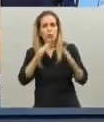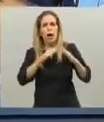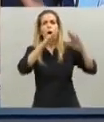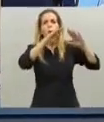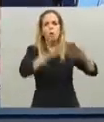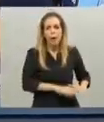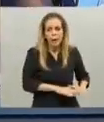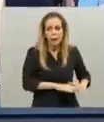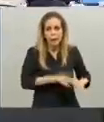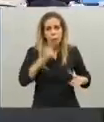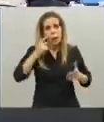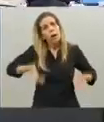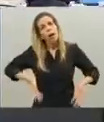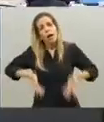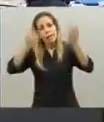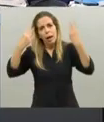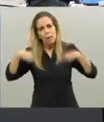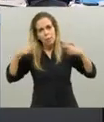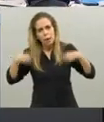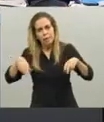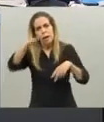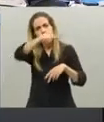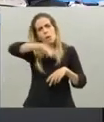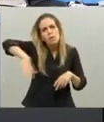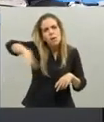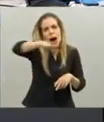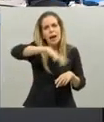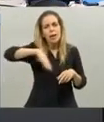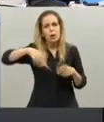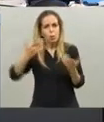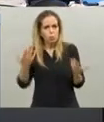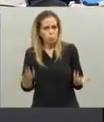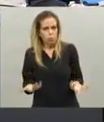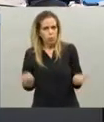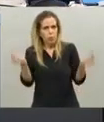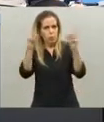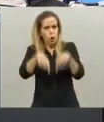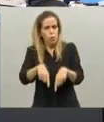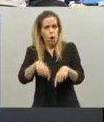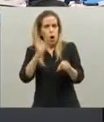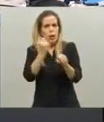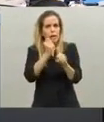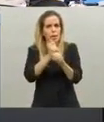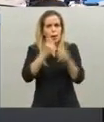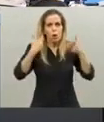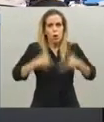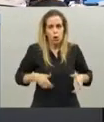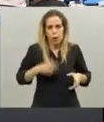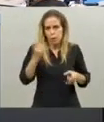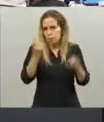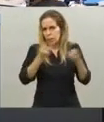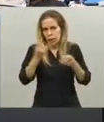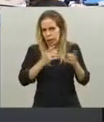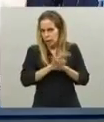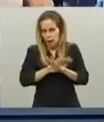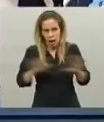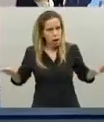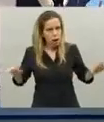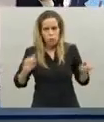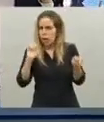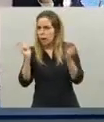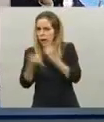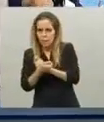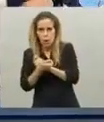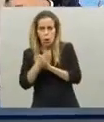ciudades de localidades donde ha vuelto la actividad no con normalidad porque no existe más porque viven tomando todos estos